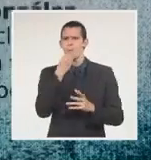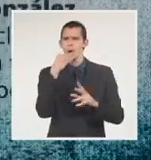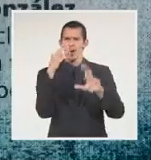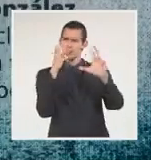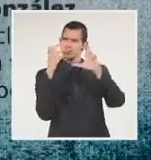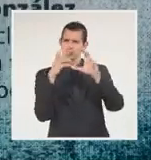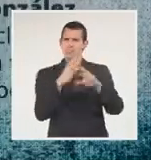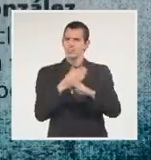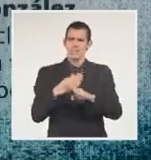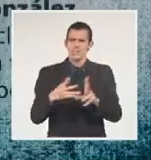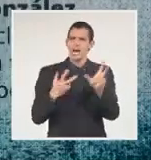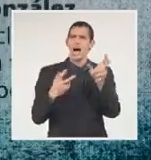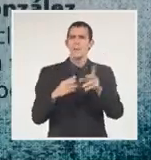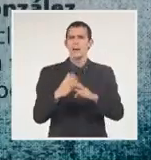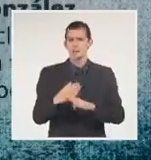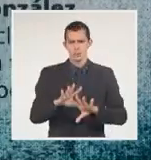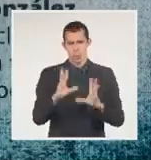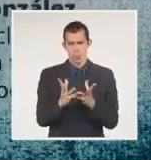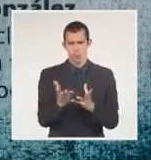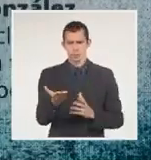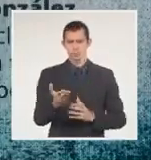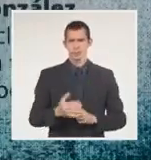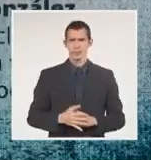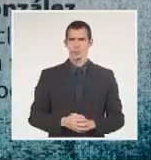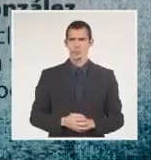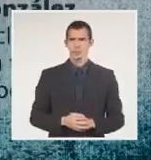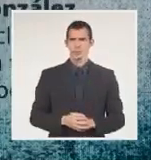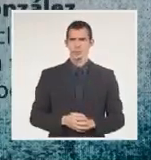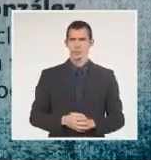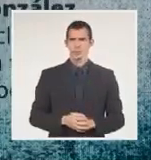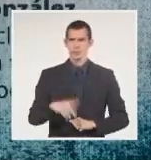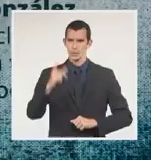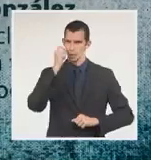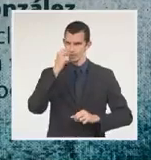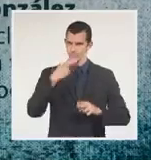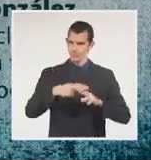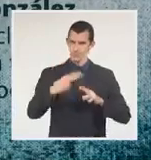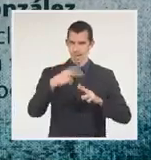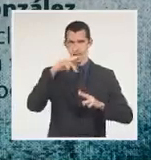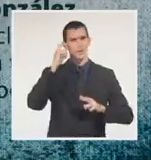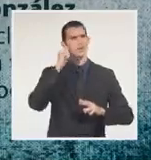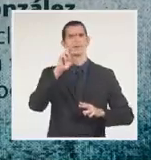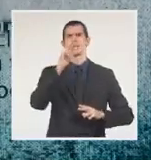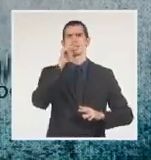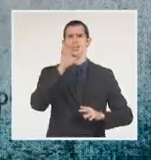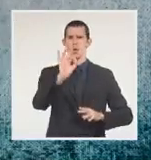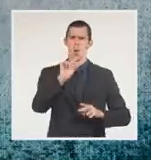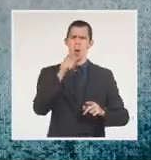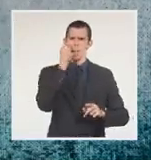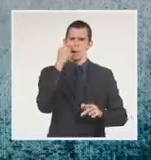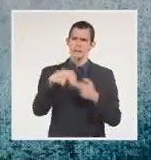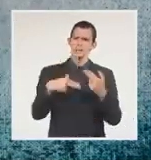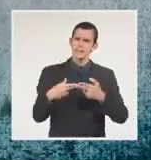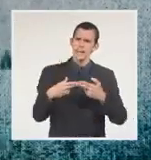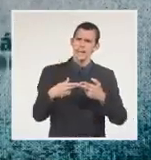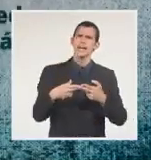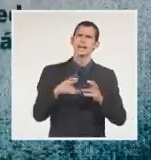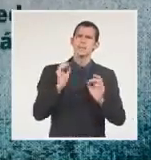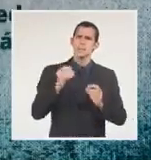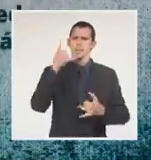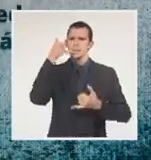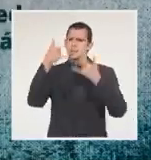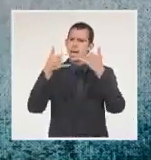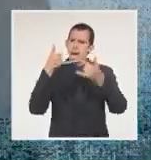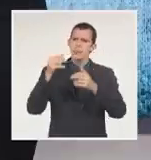pistolas, ametralladoras, granadas. Entre los miembros, Alfredo González, que es el encargado, de reclutar a personas en Cuba, a través de las redes sociales.